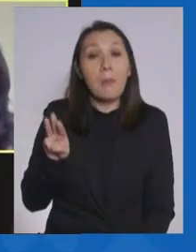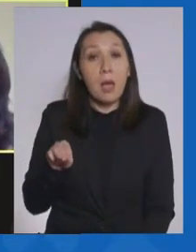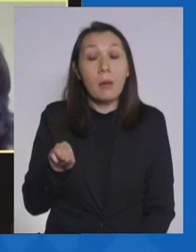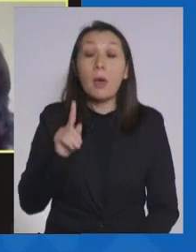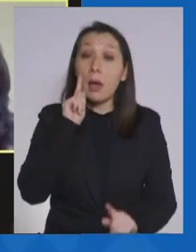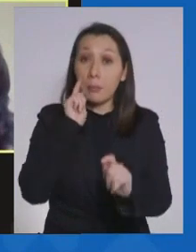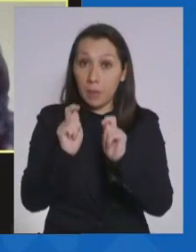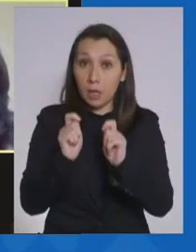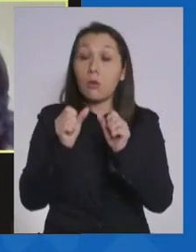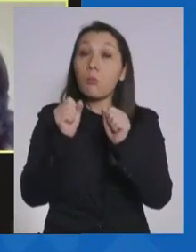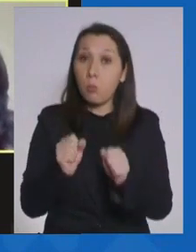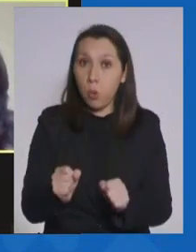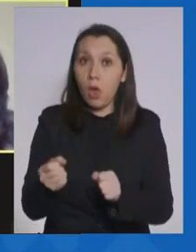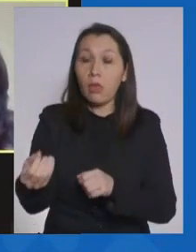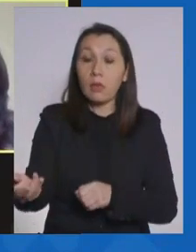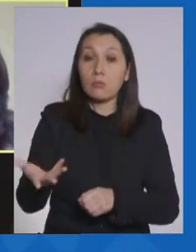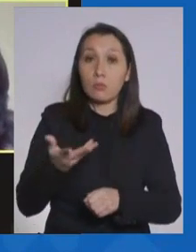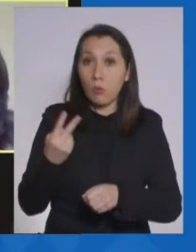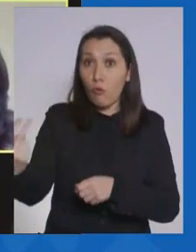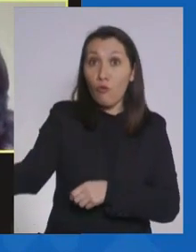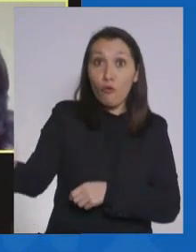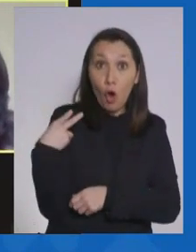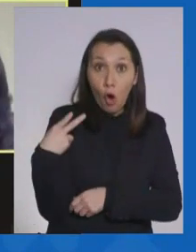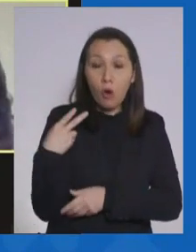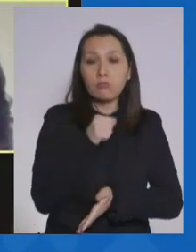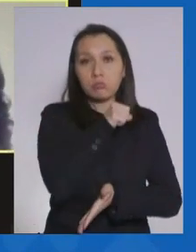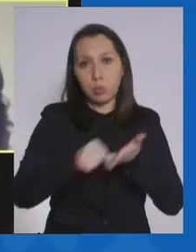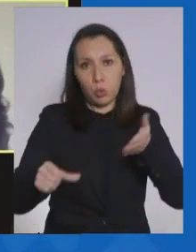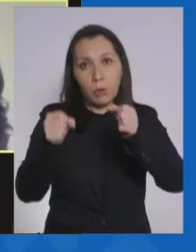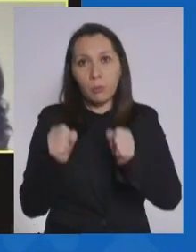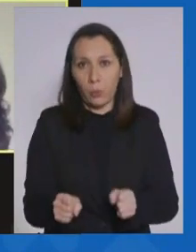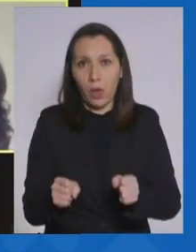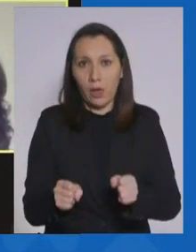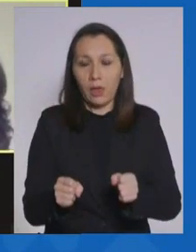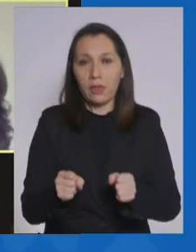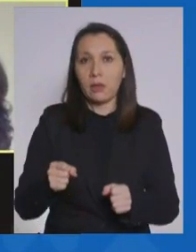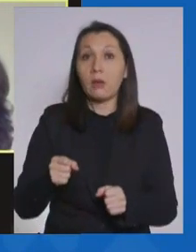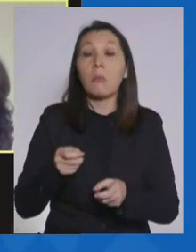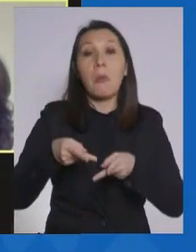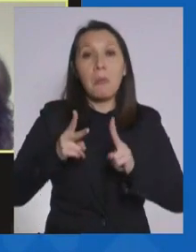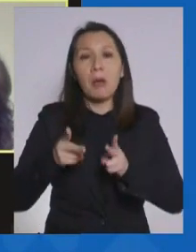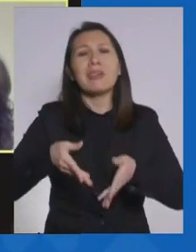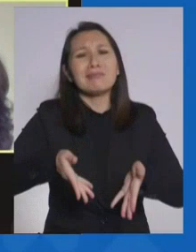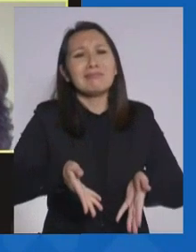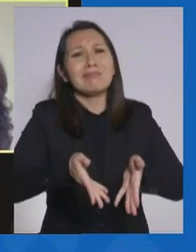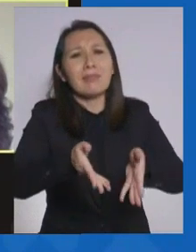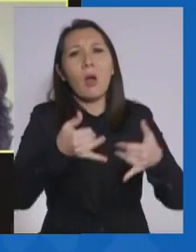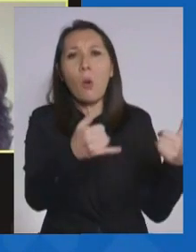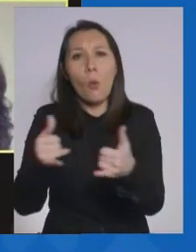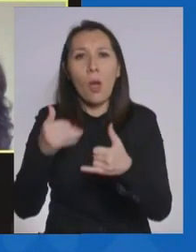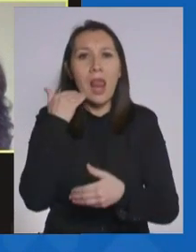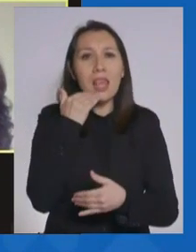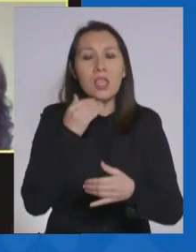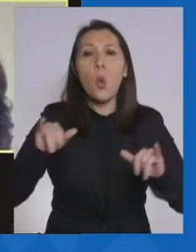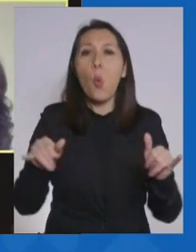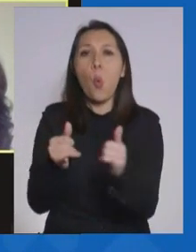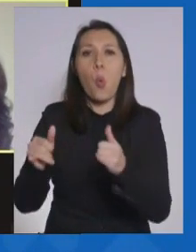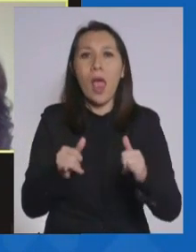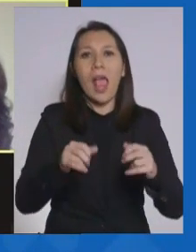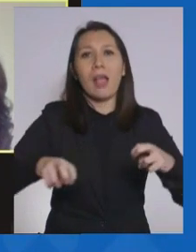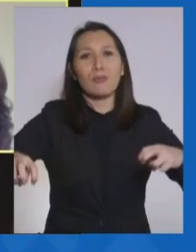arriesgan también a multas muy altas, si es que permiten que sus hijos jueguen en esos